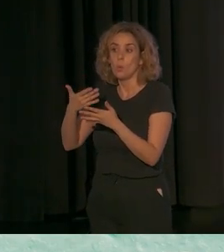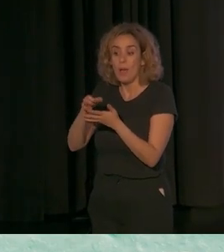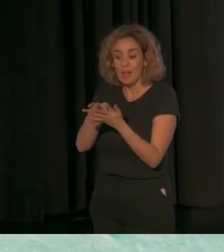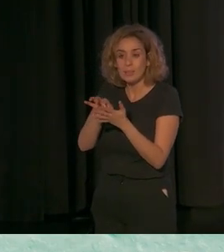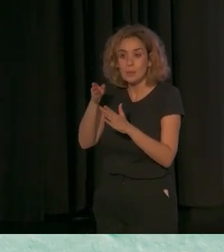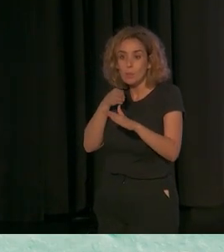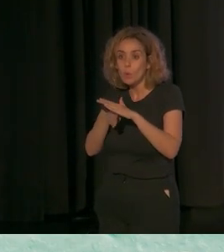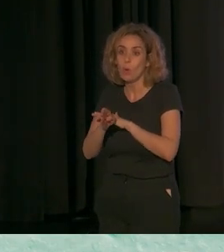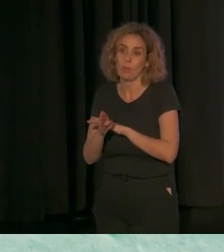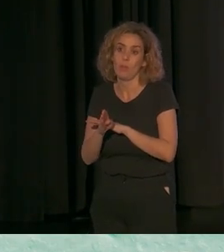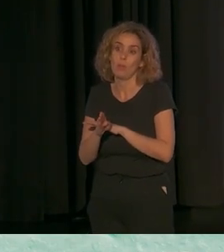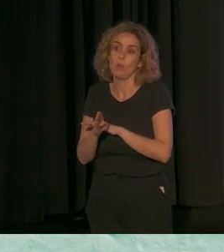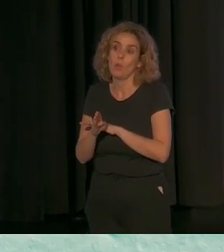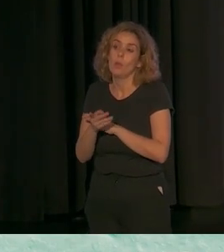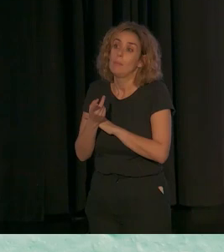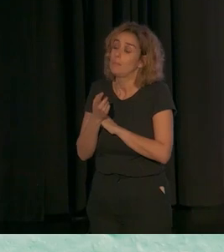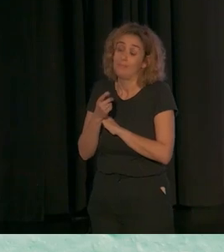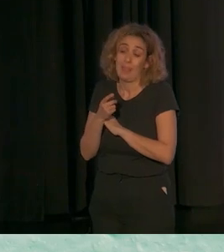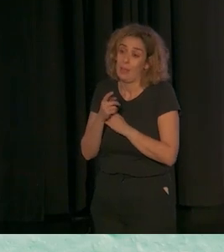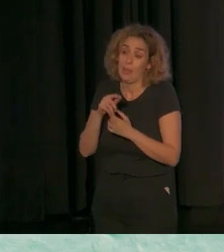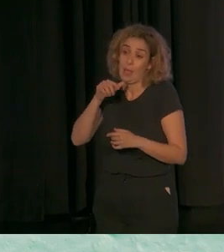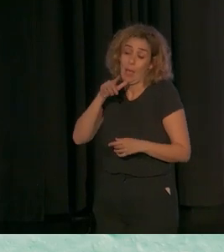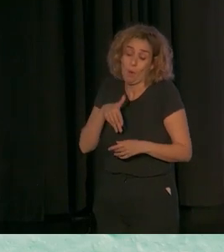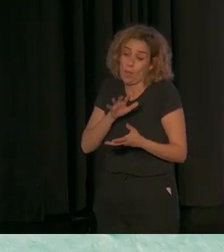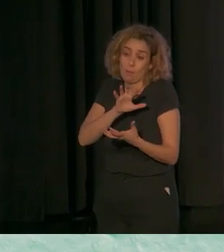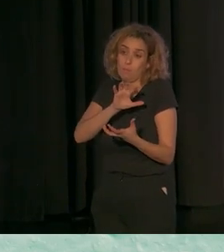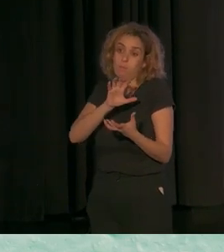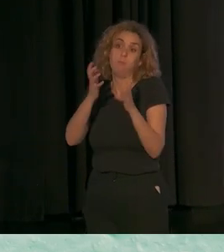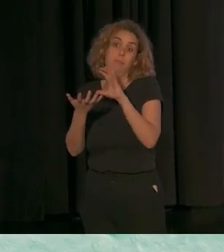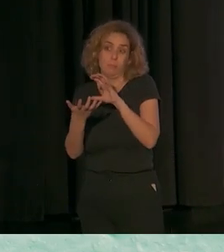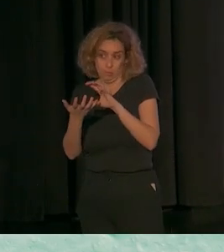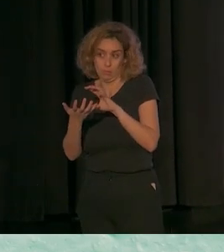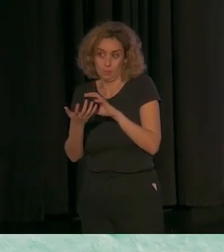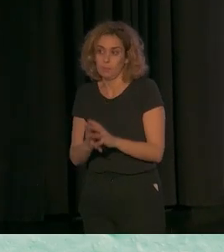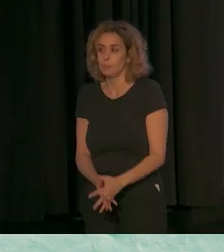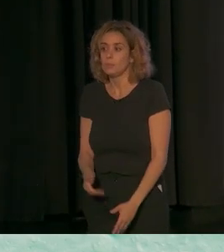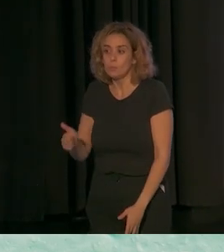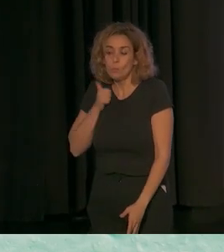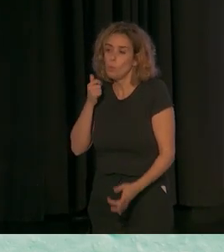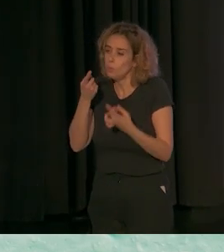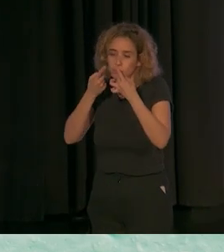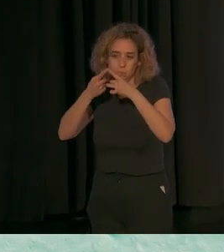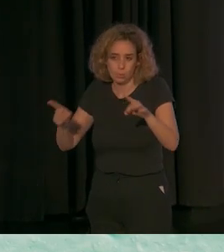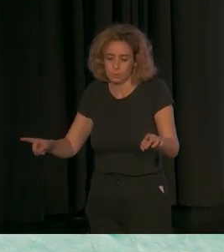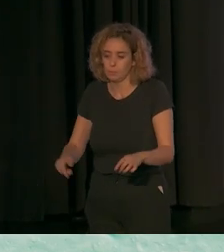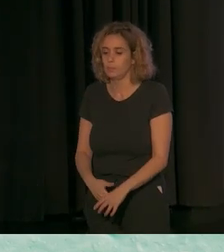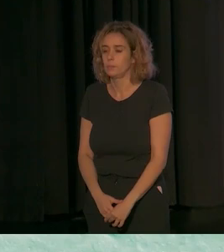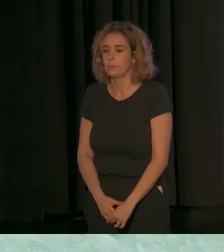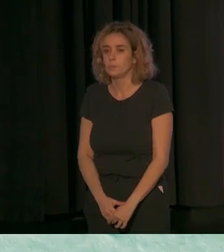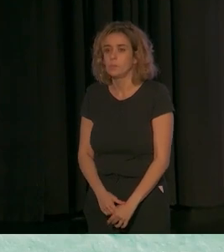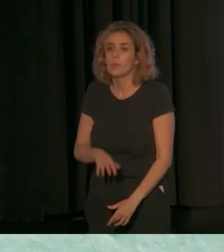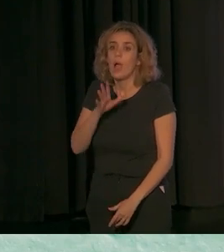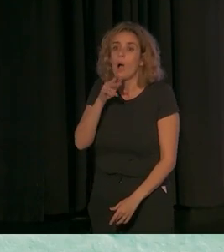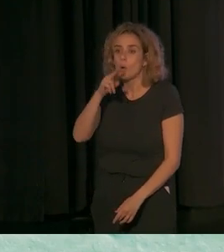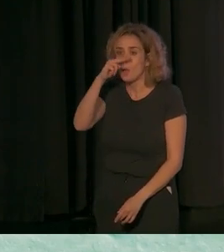probablemente tienen poco que ver con lo que ahora con las oportunidades que tienen ahora los